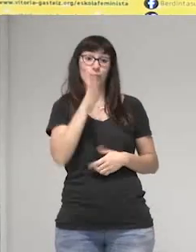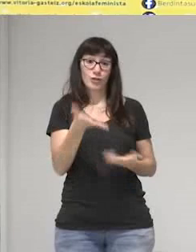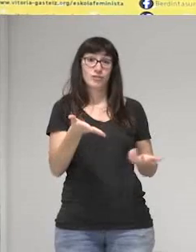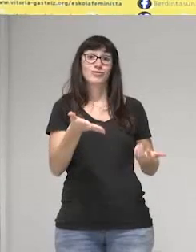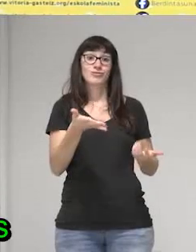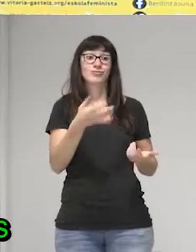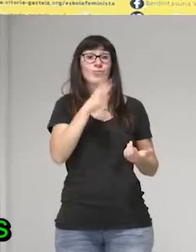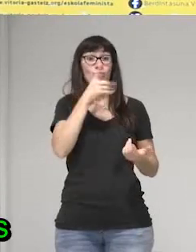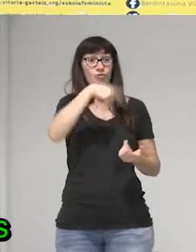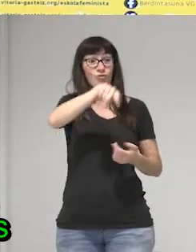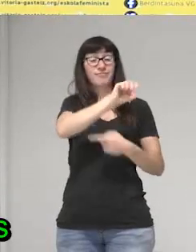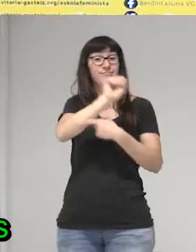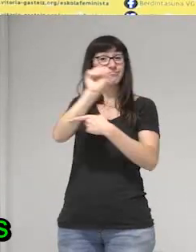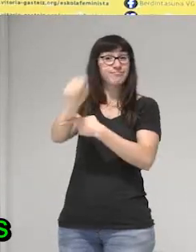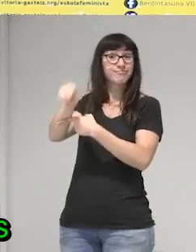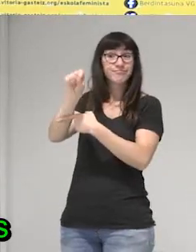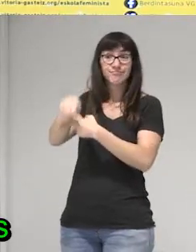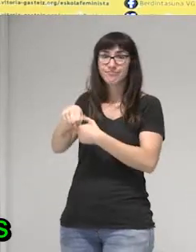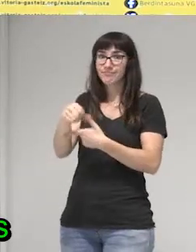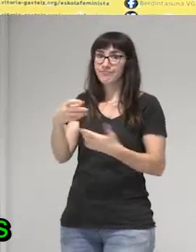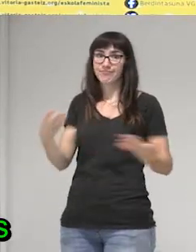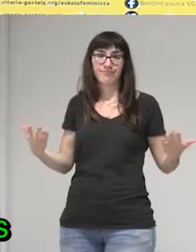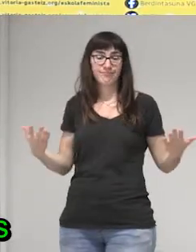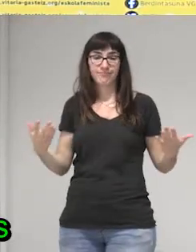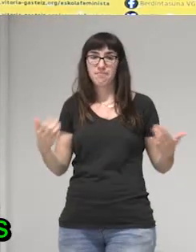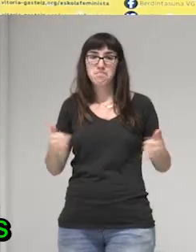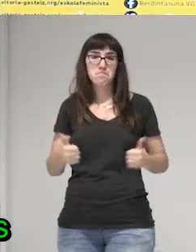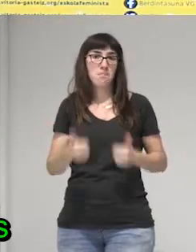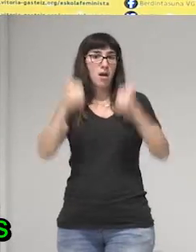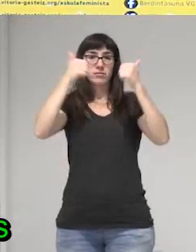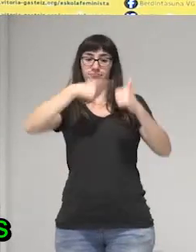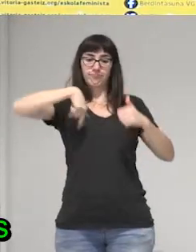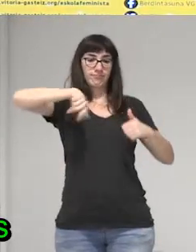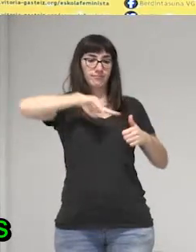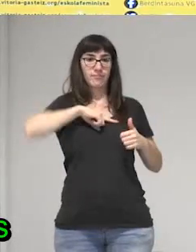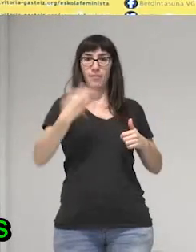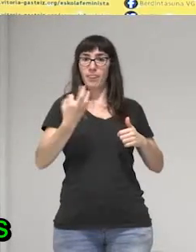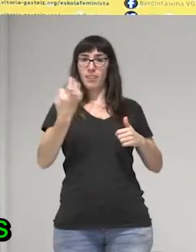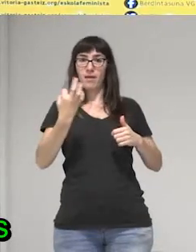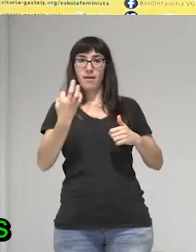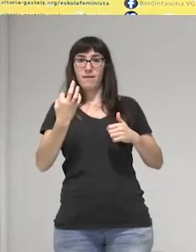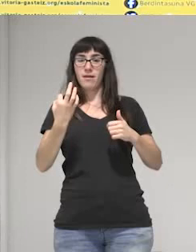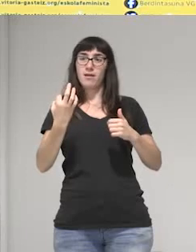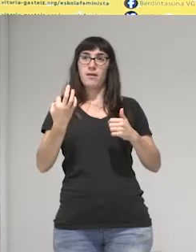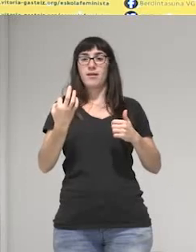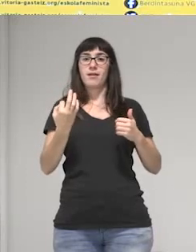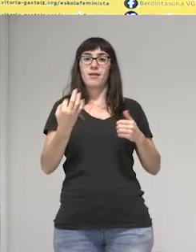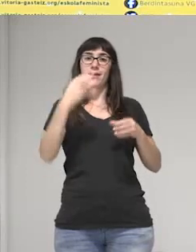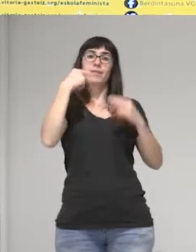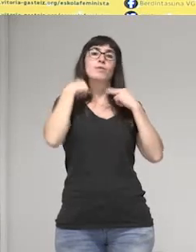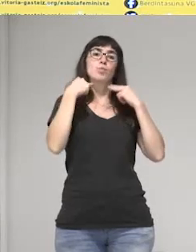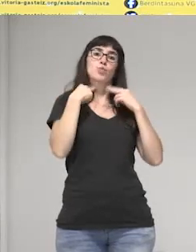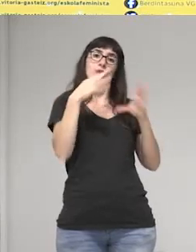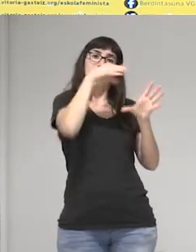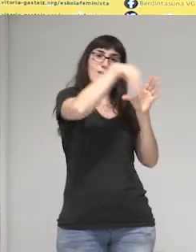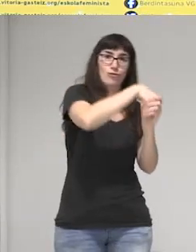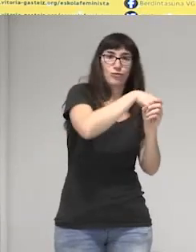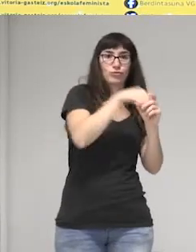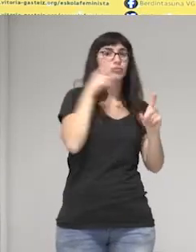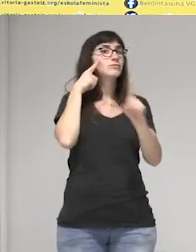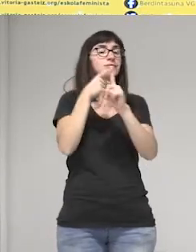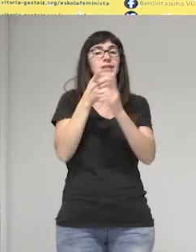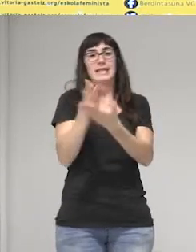no la escuchan, entonces se ve la necesidad de que nosotros actuemos como diputados para hacer intermediación.